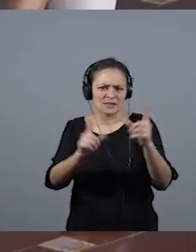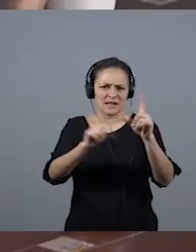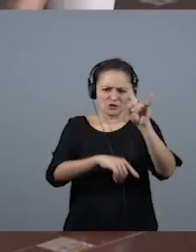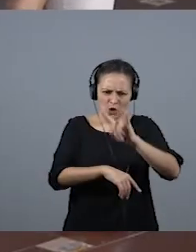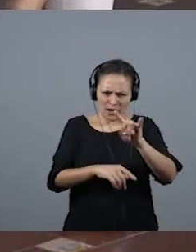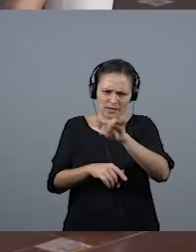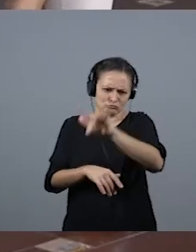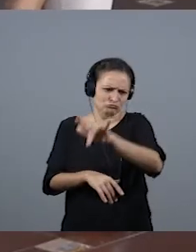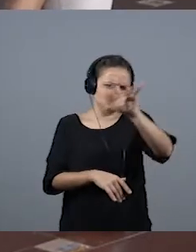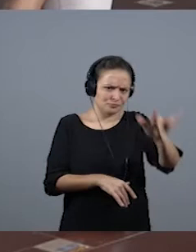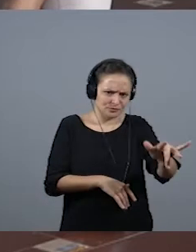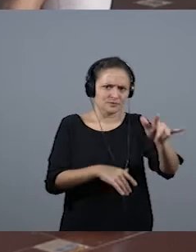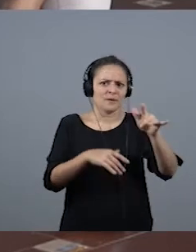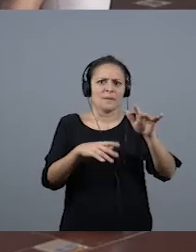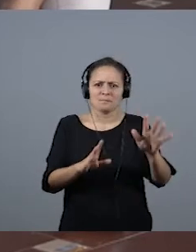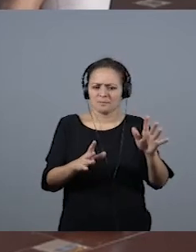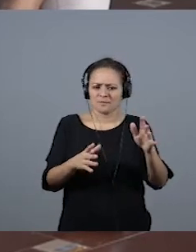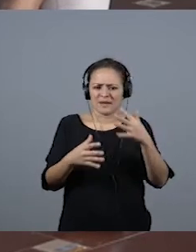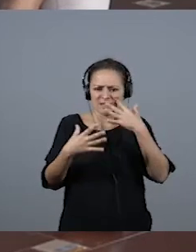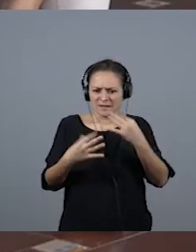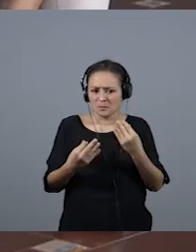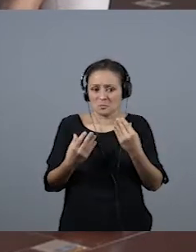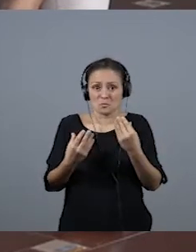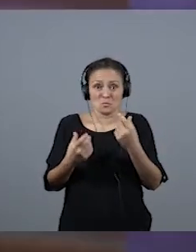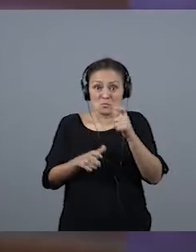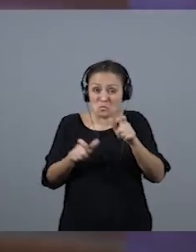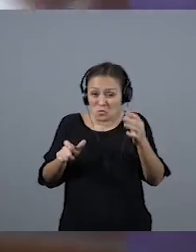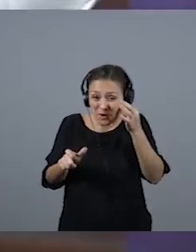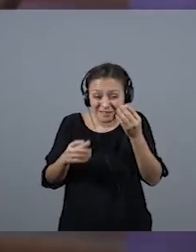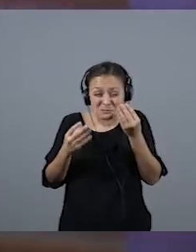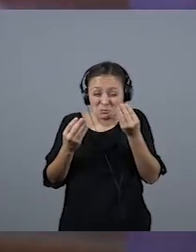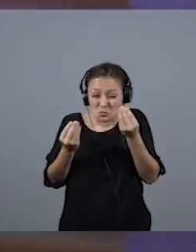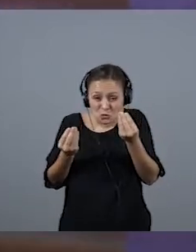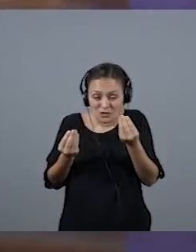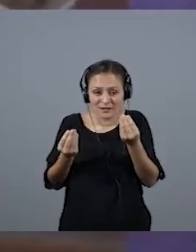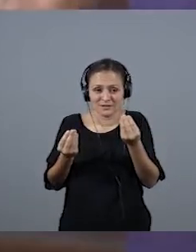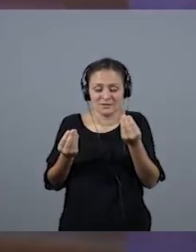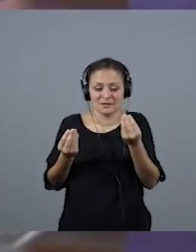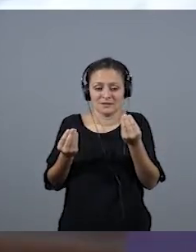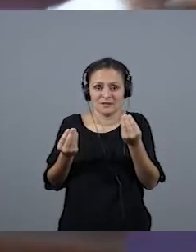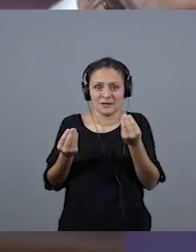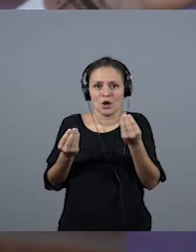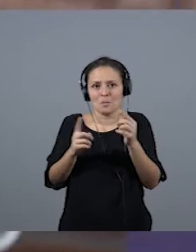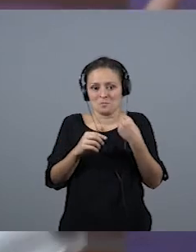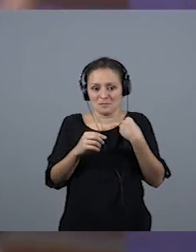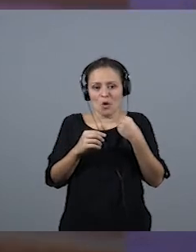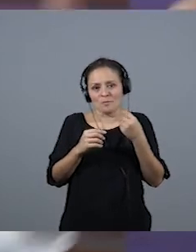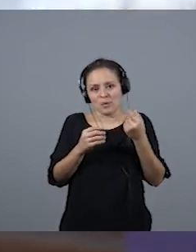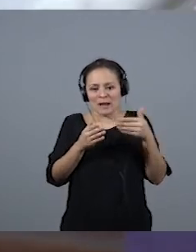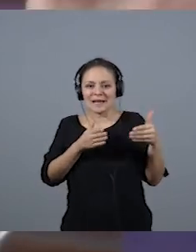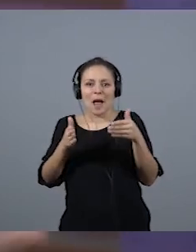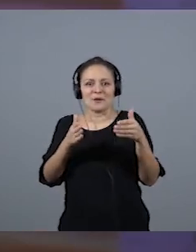es decir, ha habido muchas mujeres que también abrieron, después del camino que van abriendo, ¿no?